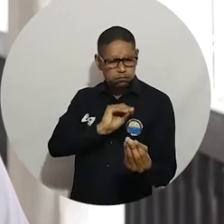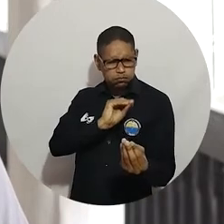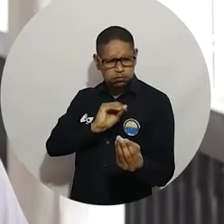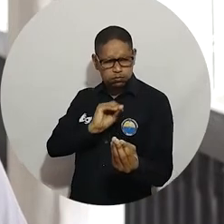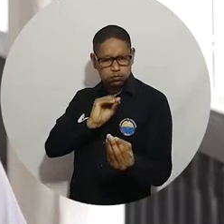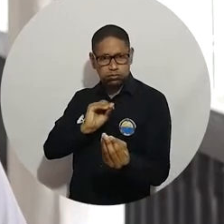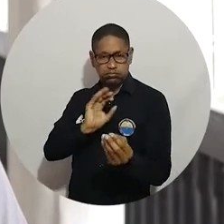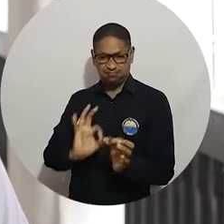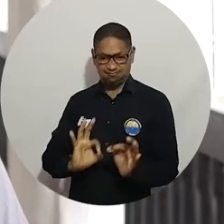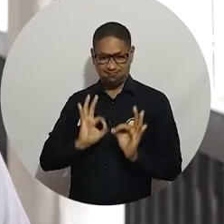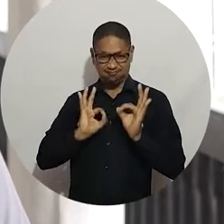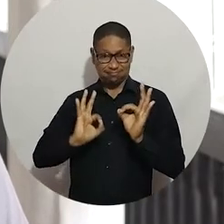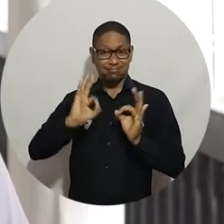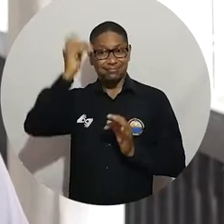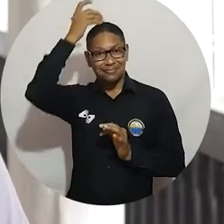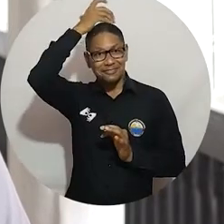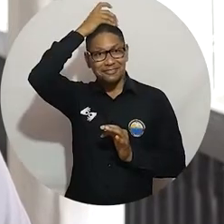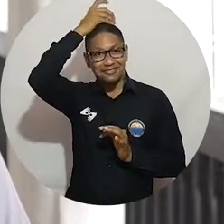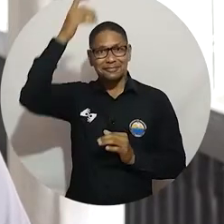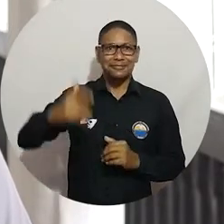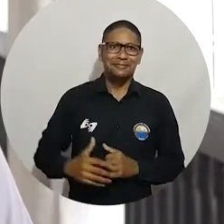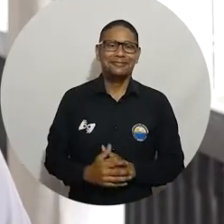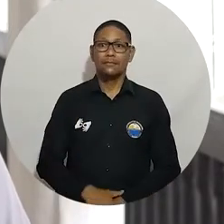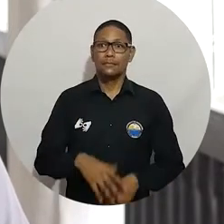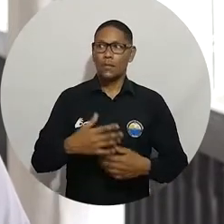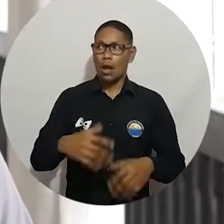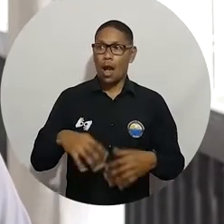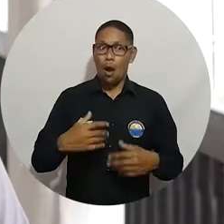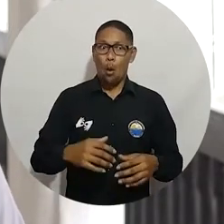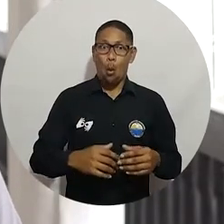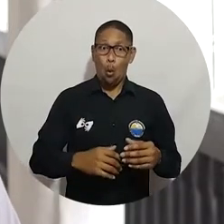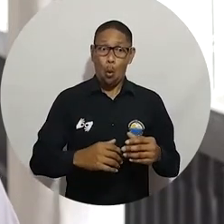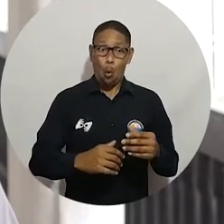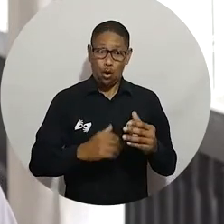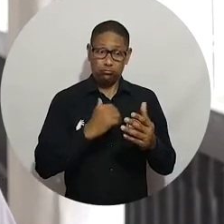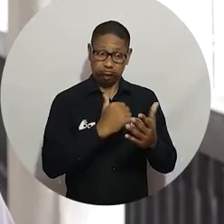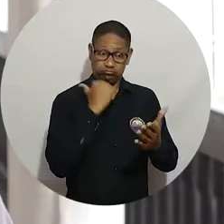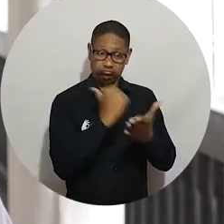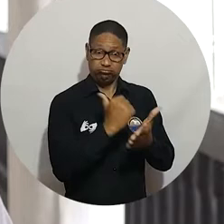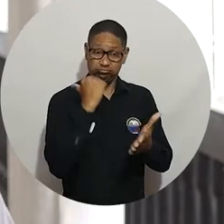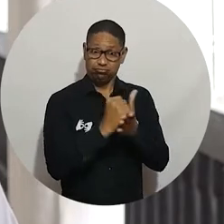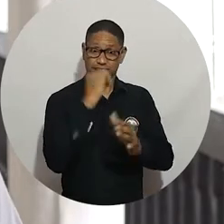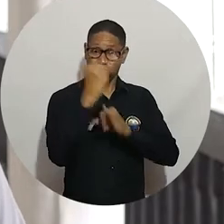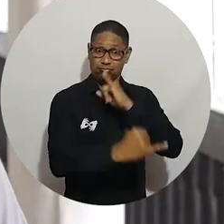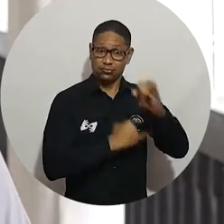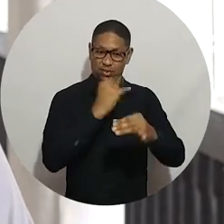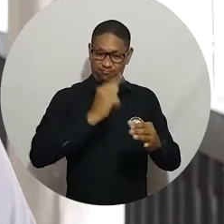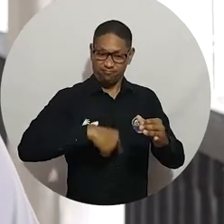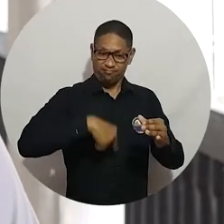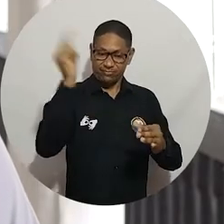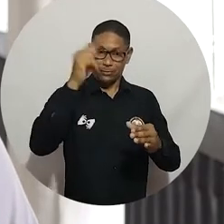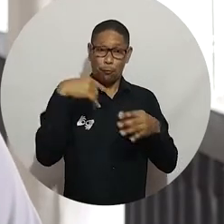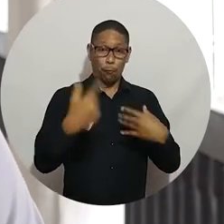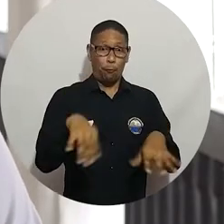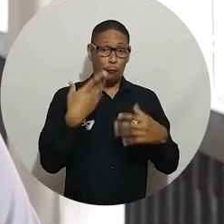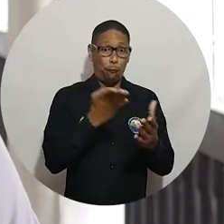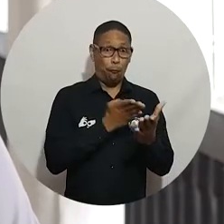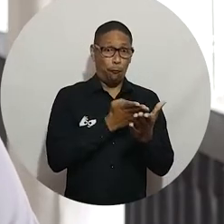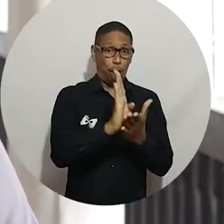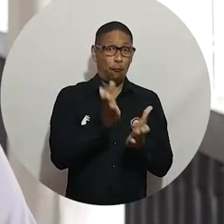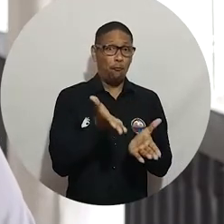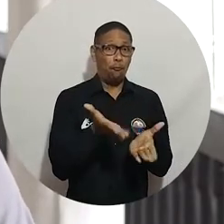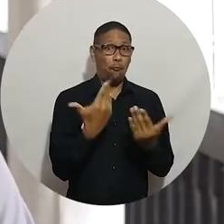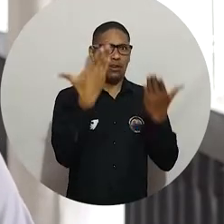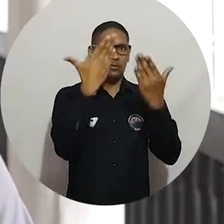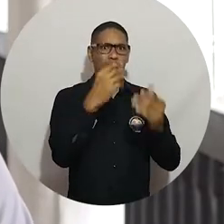mercado sur educativo, donde se nos facilita muchísimo la movilidad de nuestros docentes, la movilidad de nuestros estudiantes, recibir